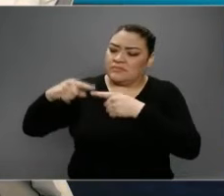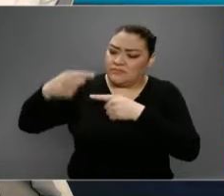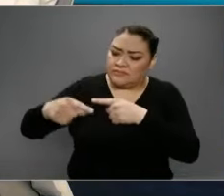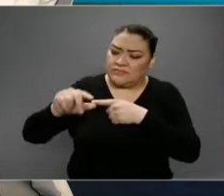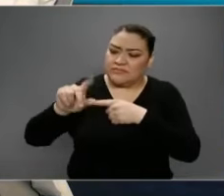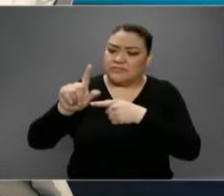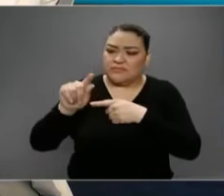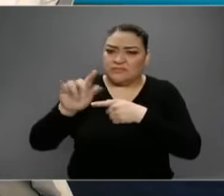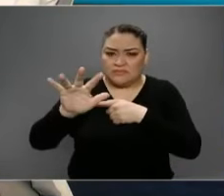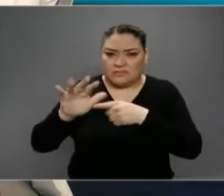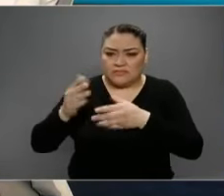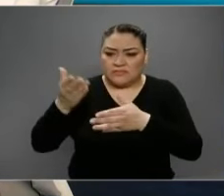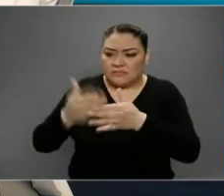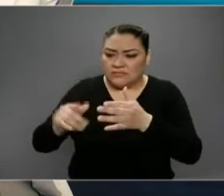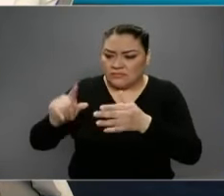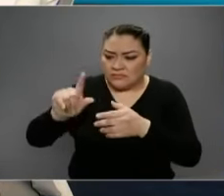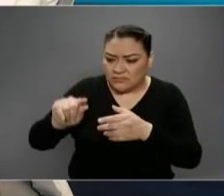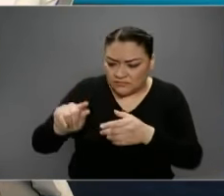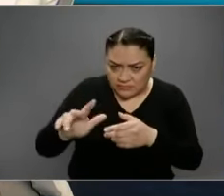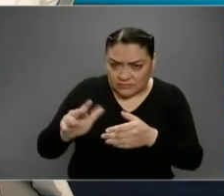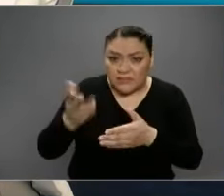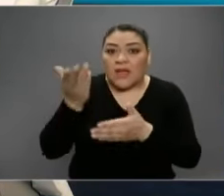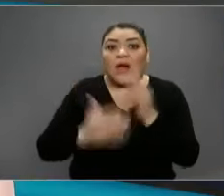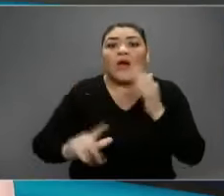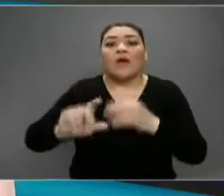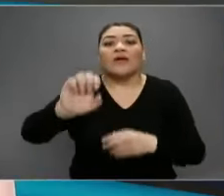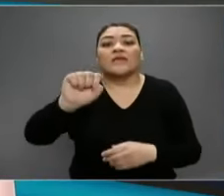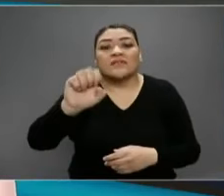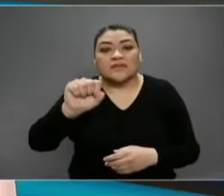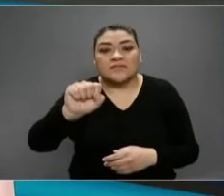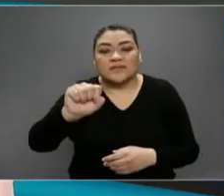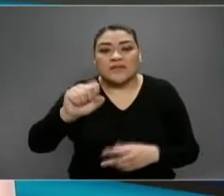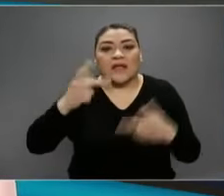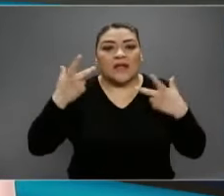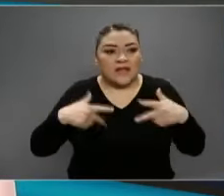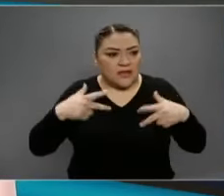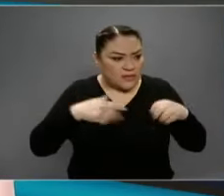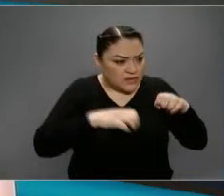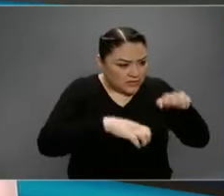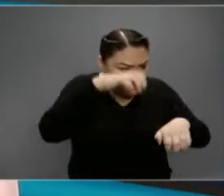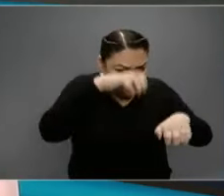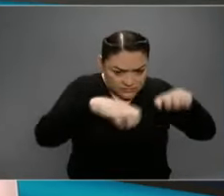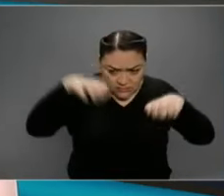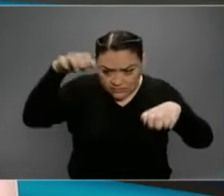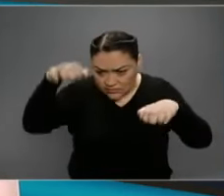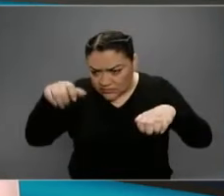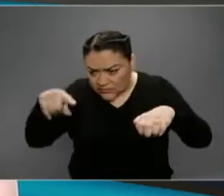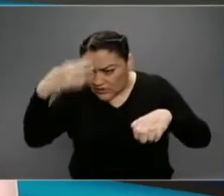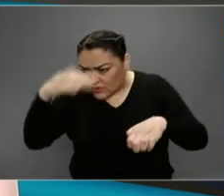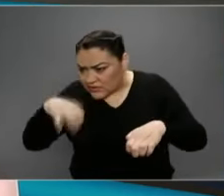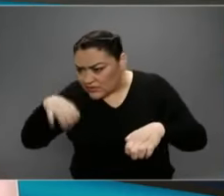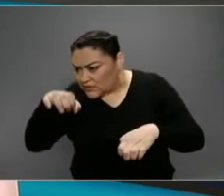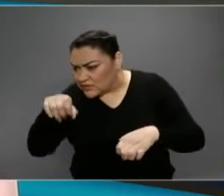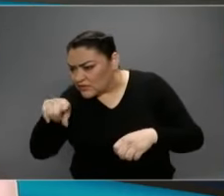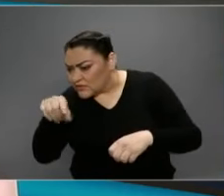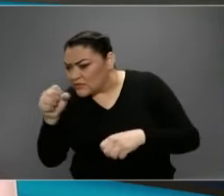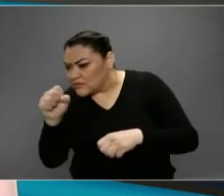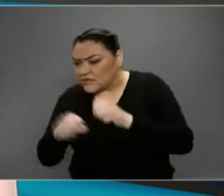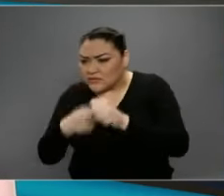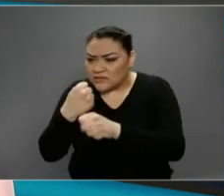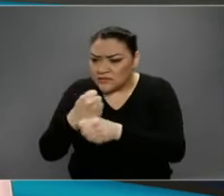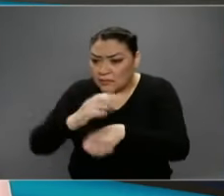se le bajó a 65, ahora vamos en 60 porque estamos viendo cómo se agravan también personas a partir de los 60